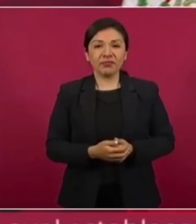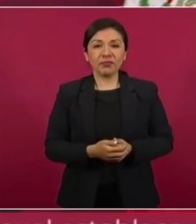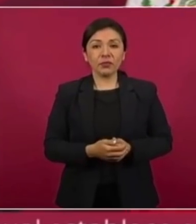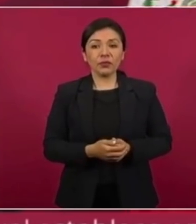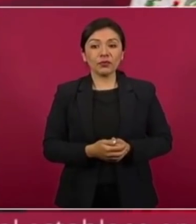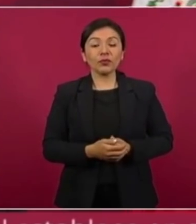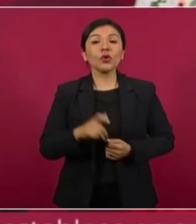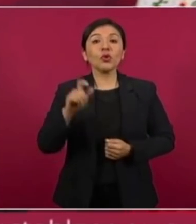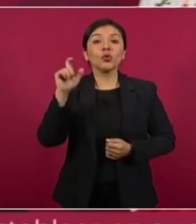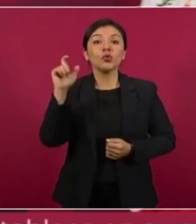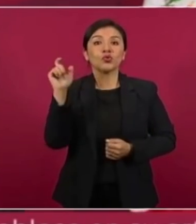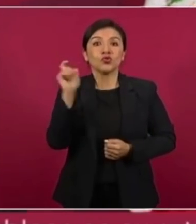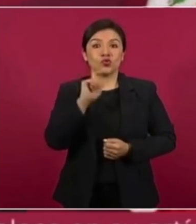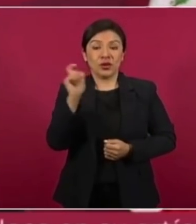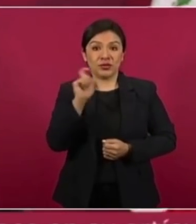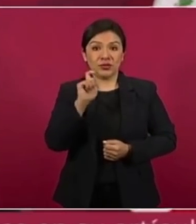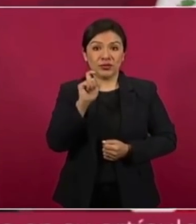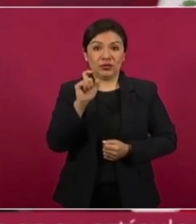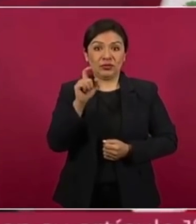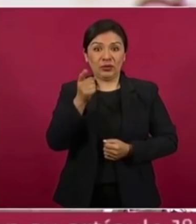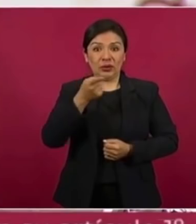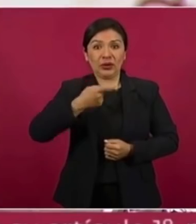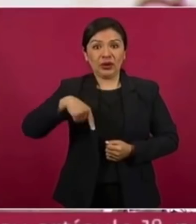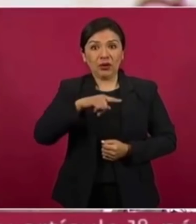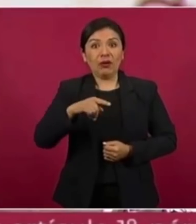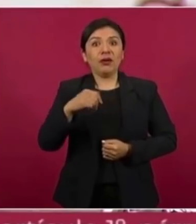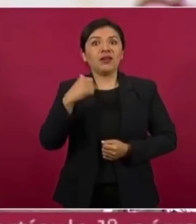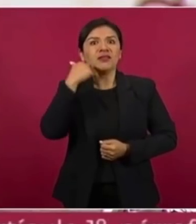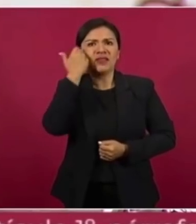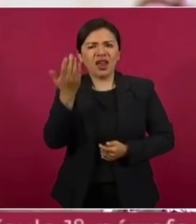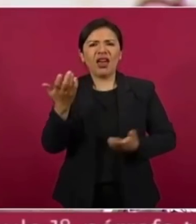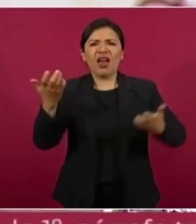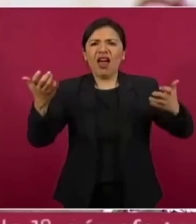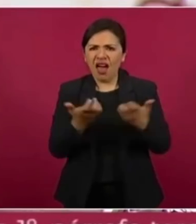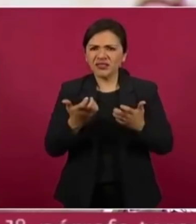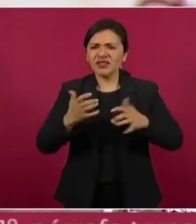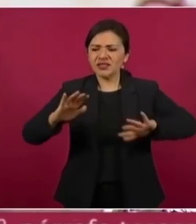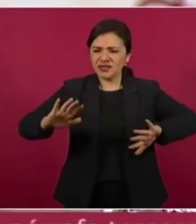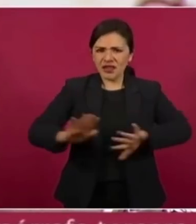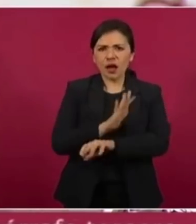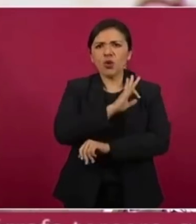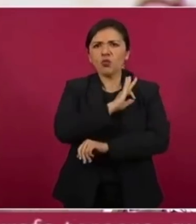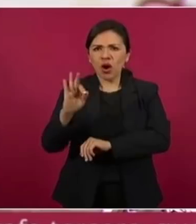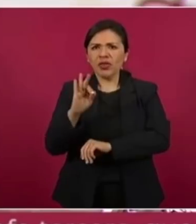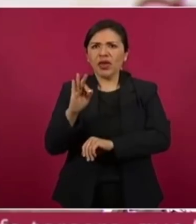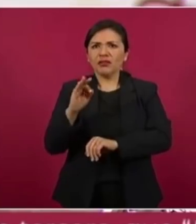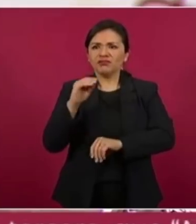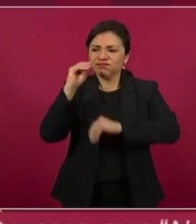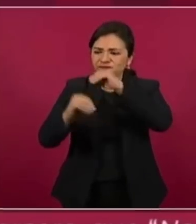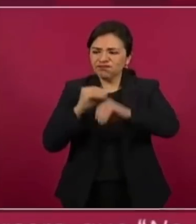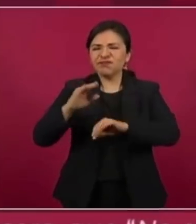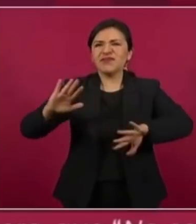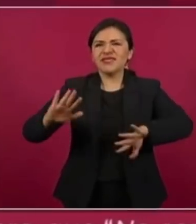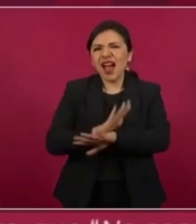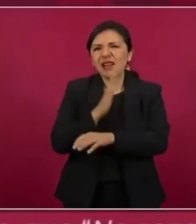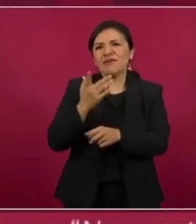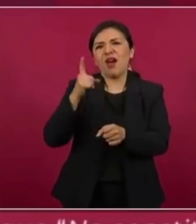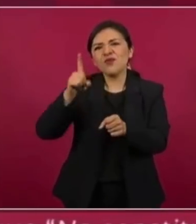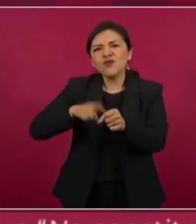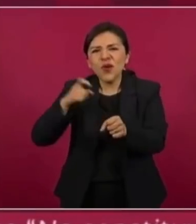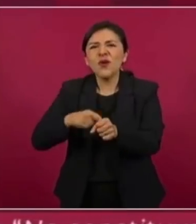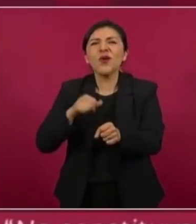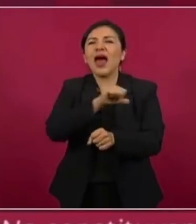Mesías se puede cambiar el color del